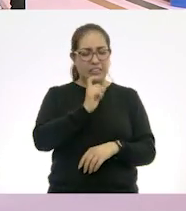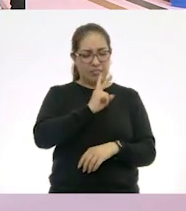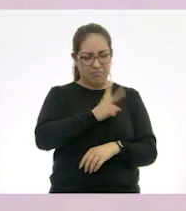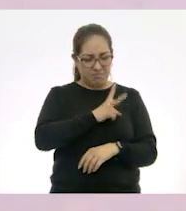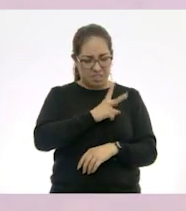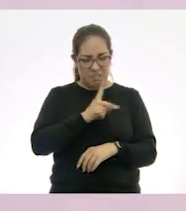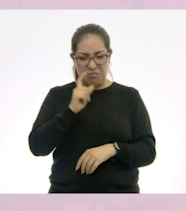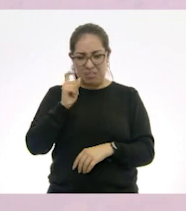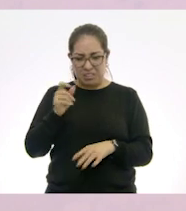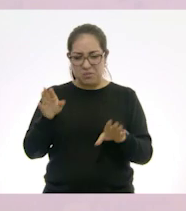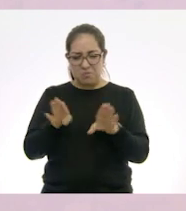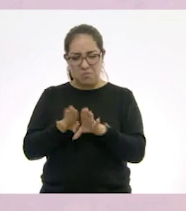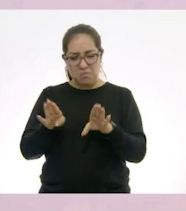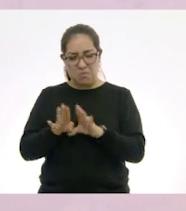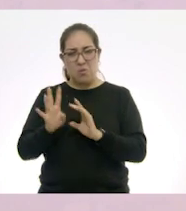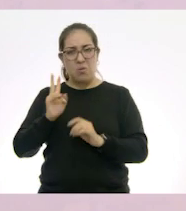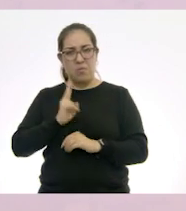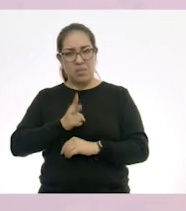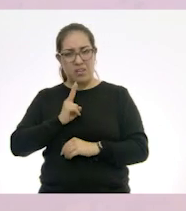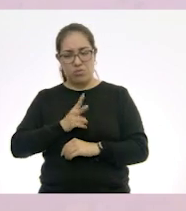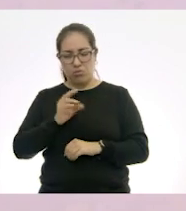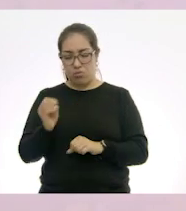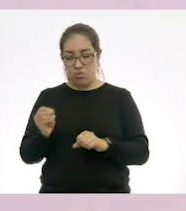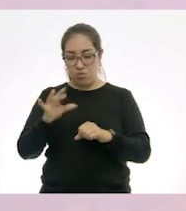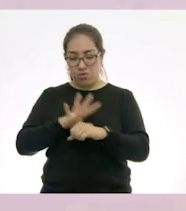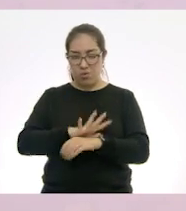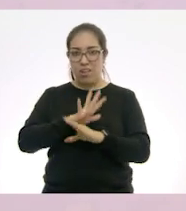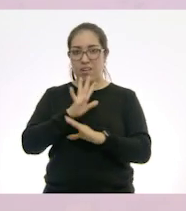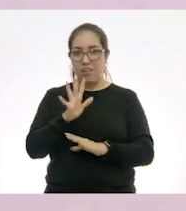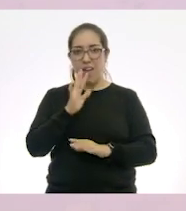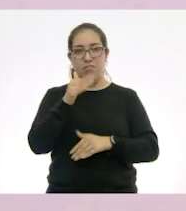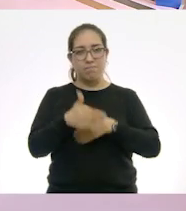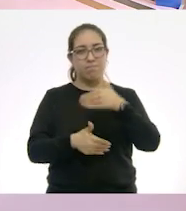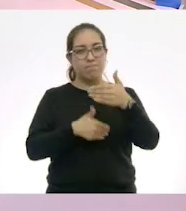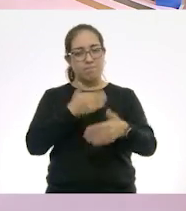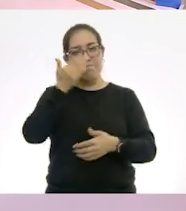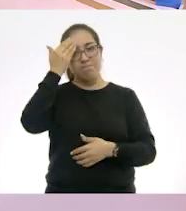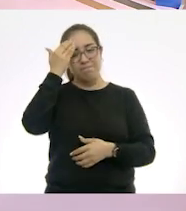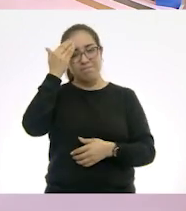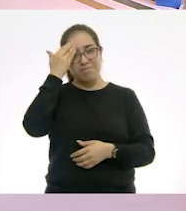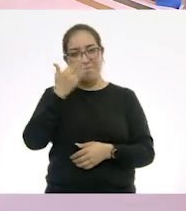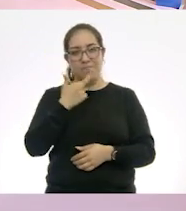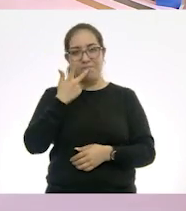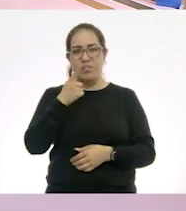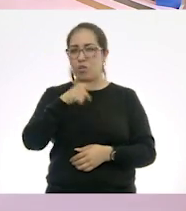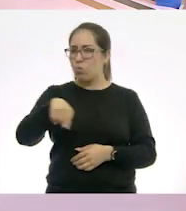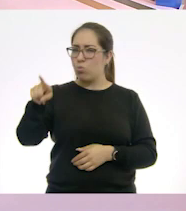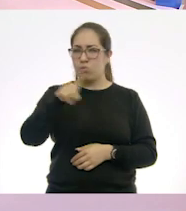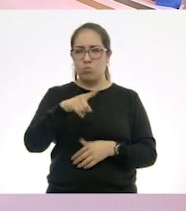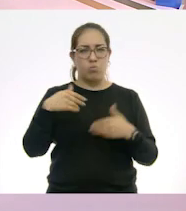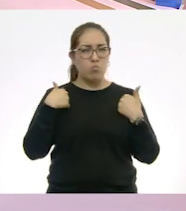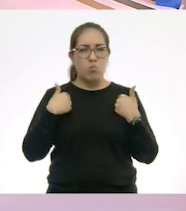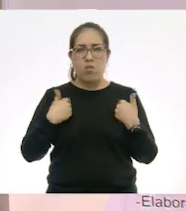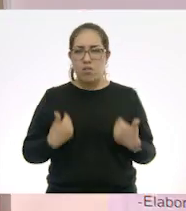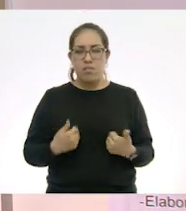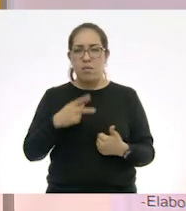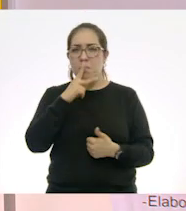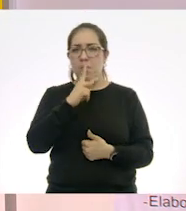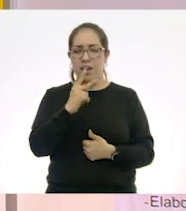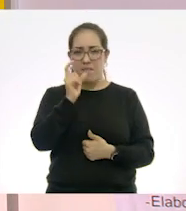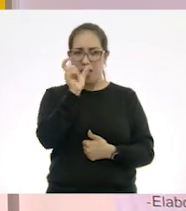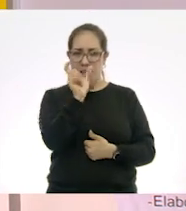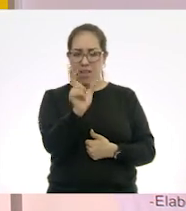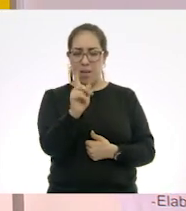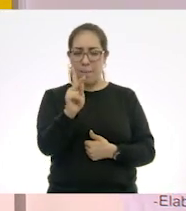exactamente acercándonos más a lo que es una pandemia, ¿no? Y ahora, si ustedes no entienden bien lo que es la palabra pandemia,